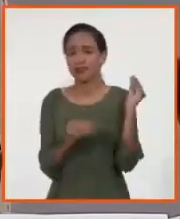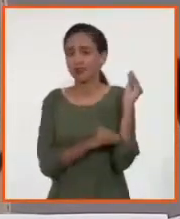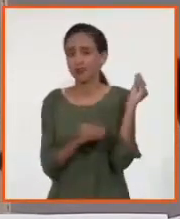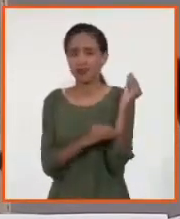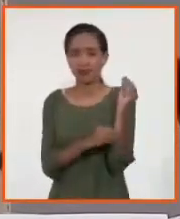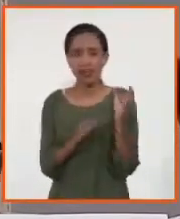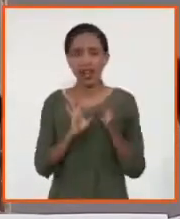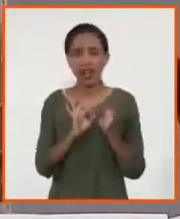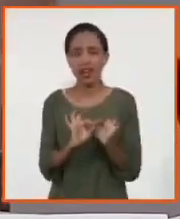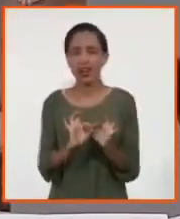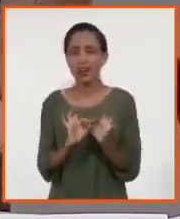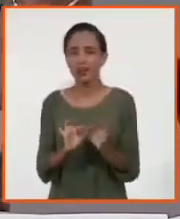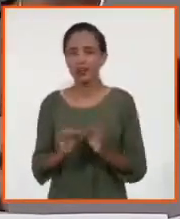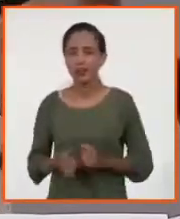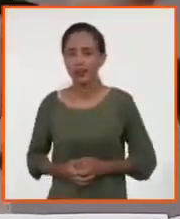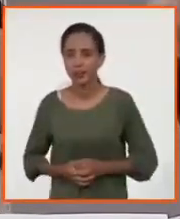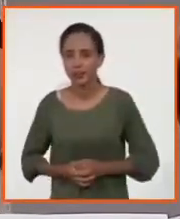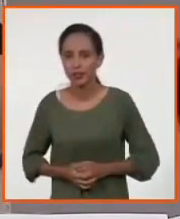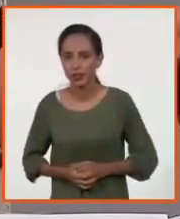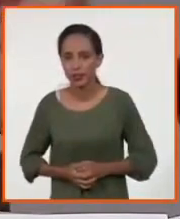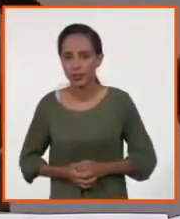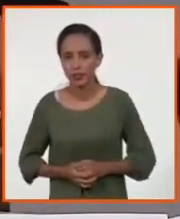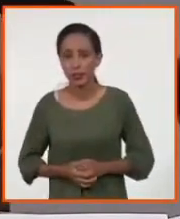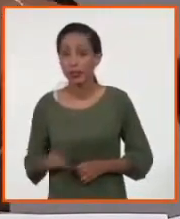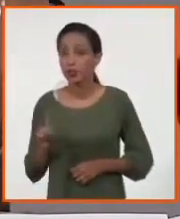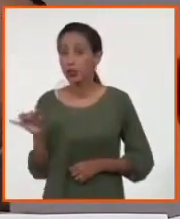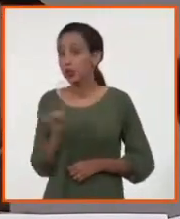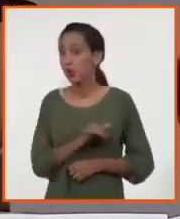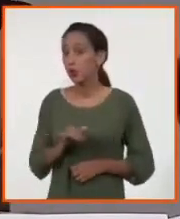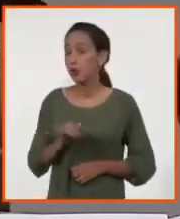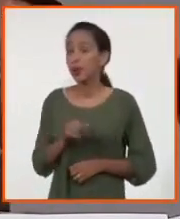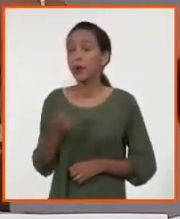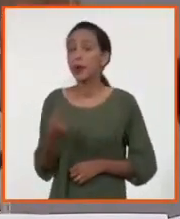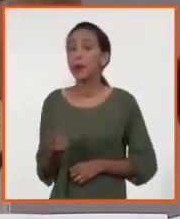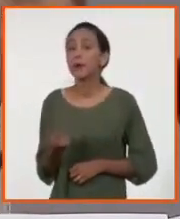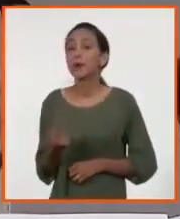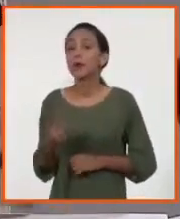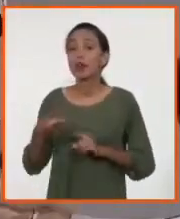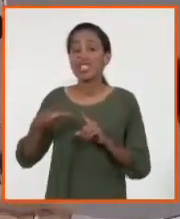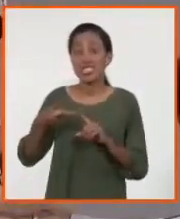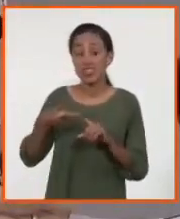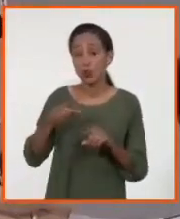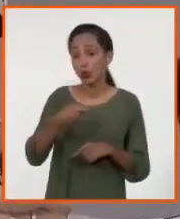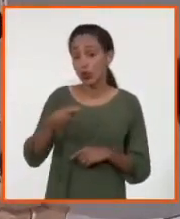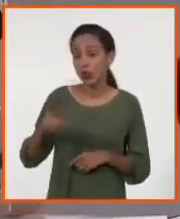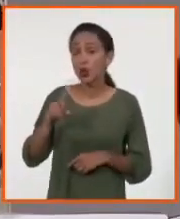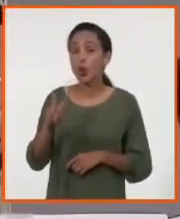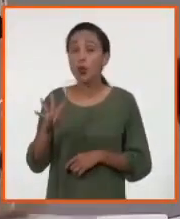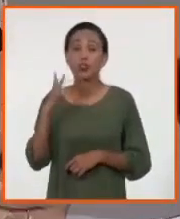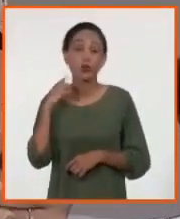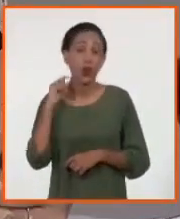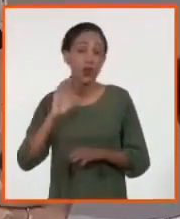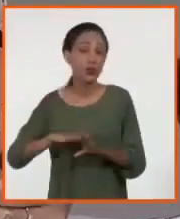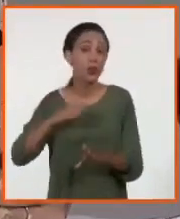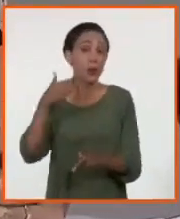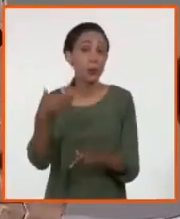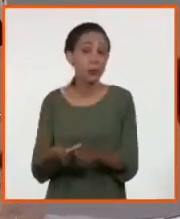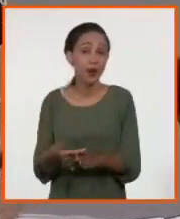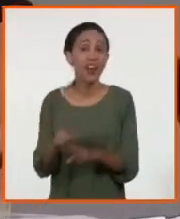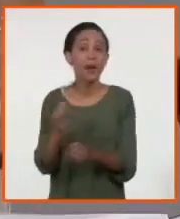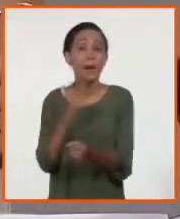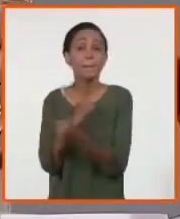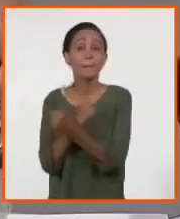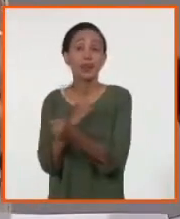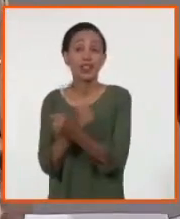Pero no es lo mismo si uno se infecta el segundo virus cuatro años después, hay peligro de dengue